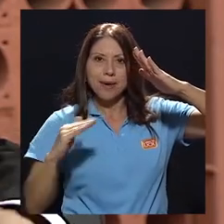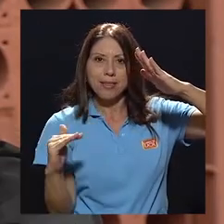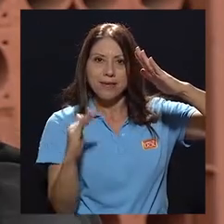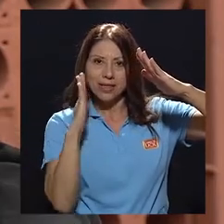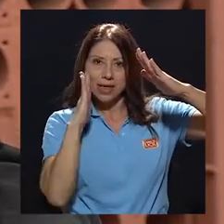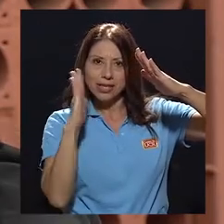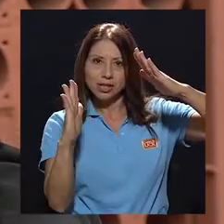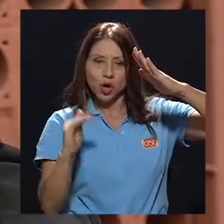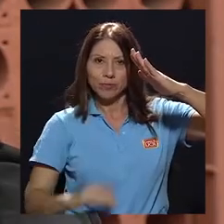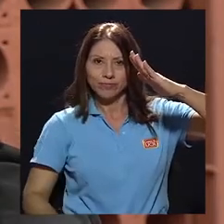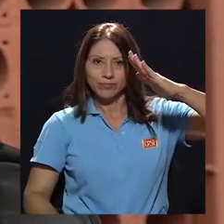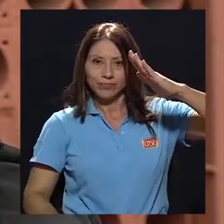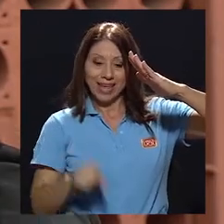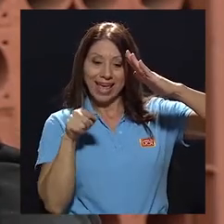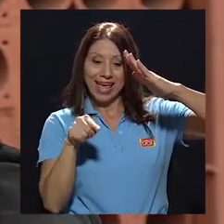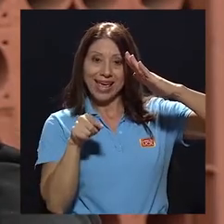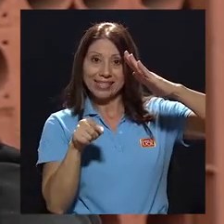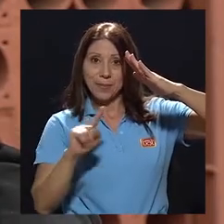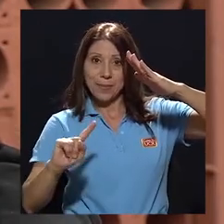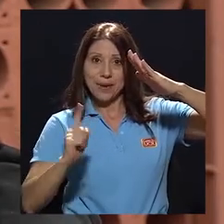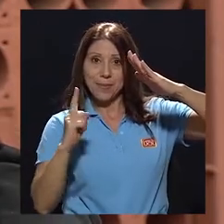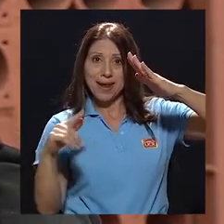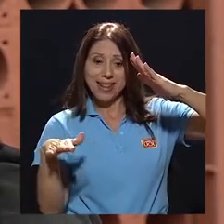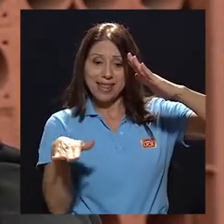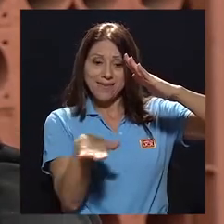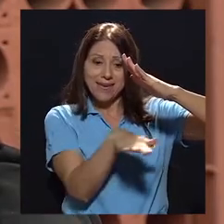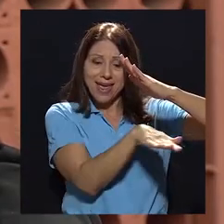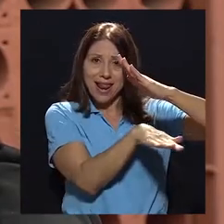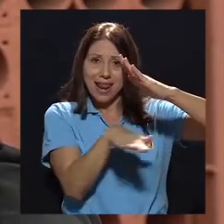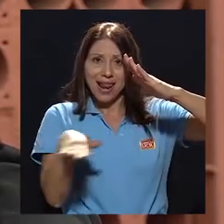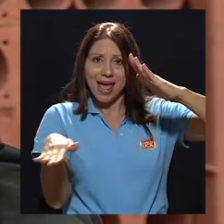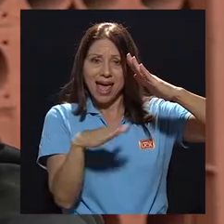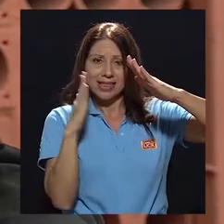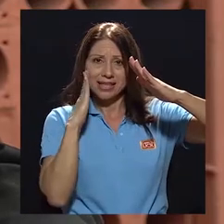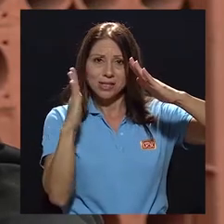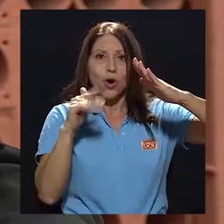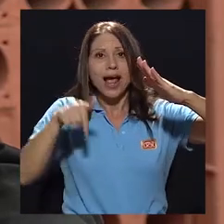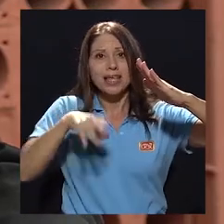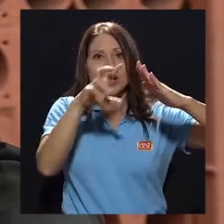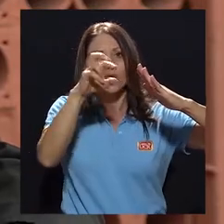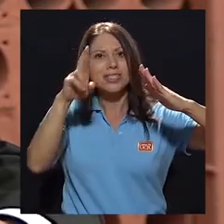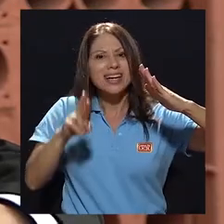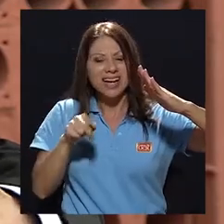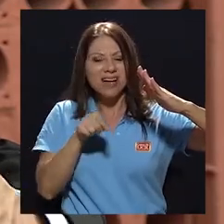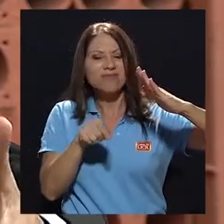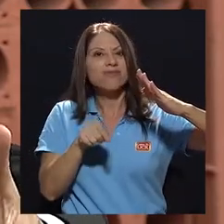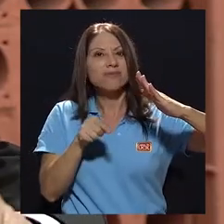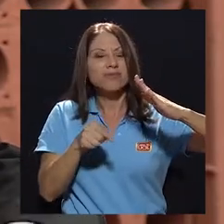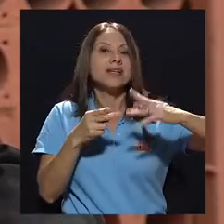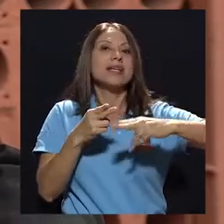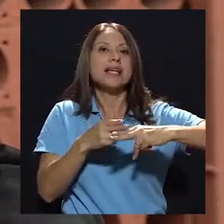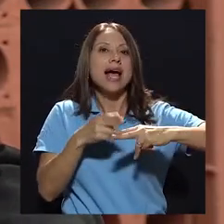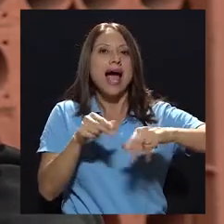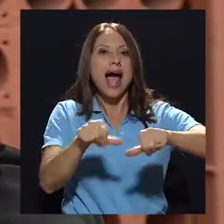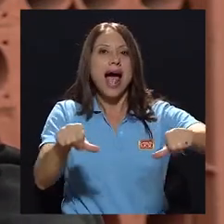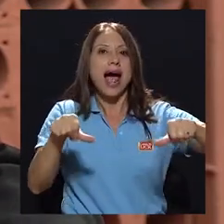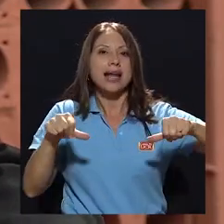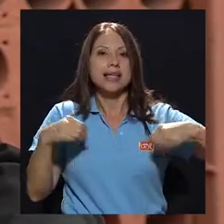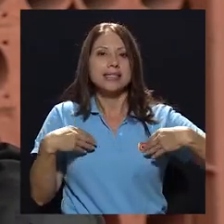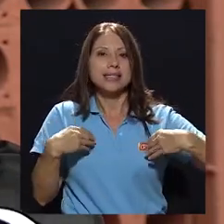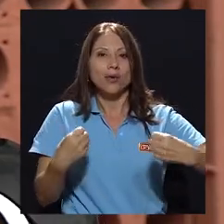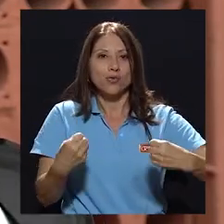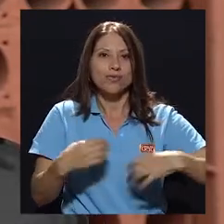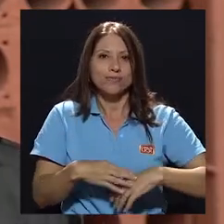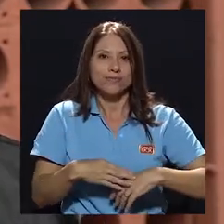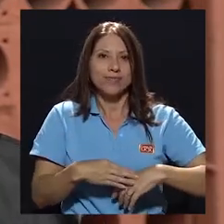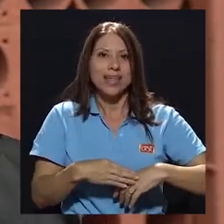de atención. Ese primer nivel de atención está constituido en Costa Rica por lo que llamamos las áreas de salud. Y las áreas de